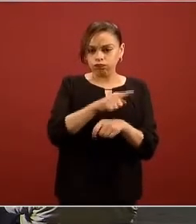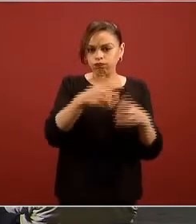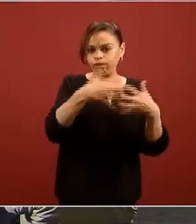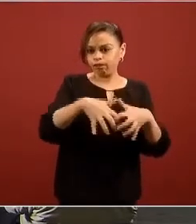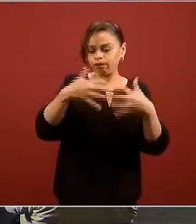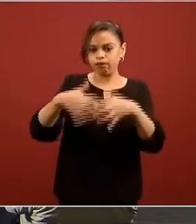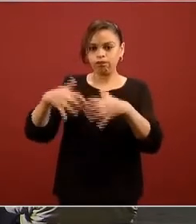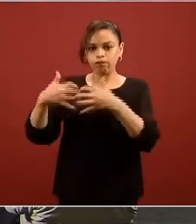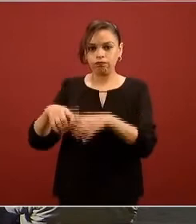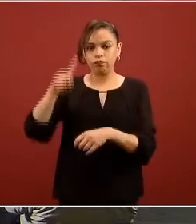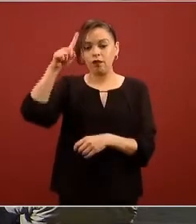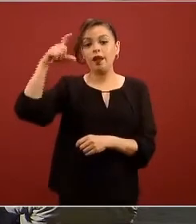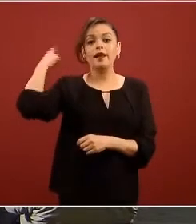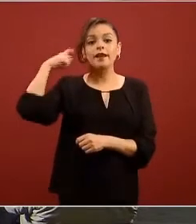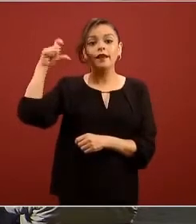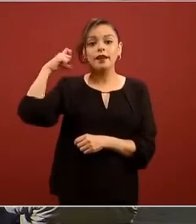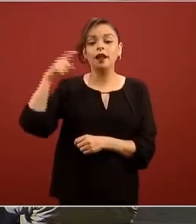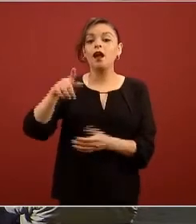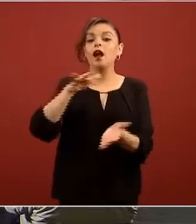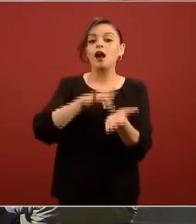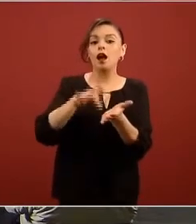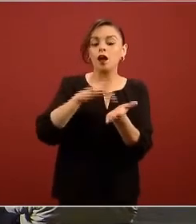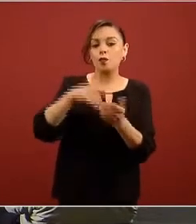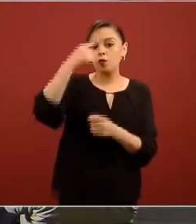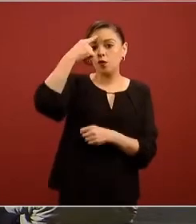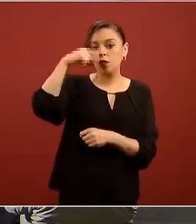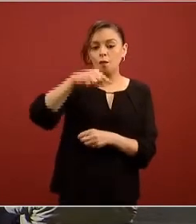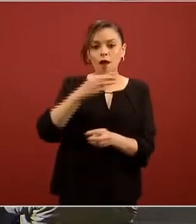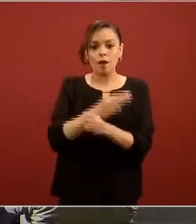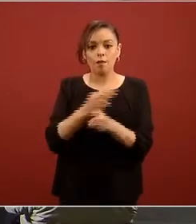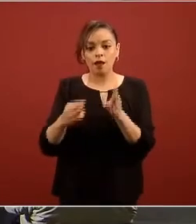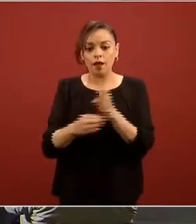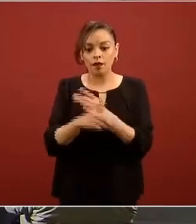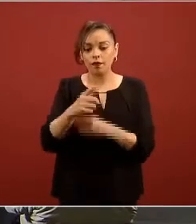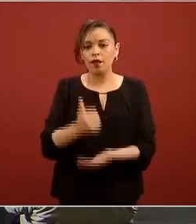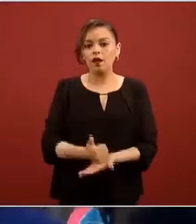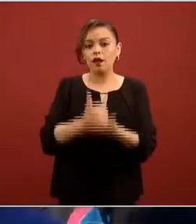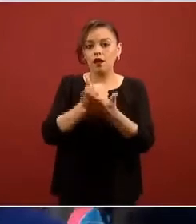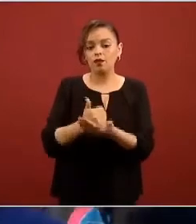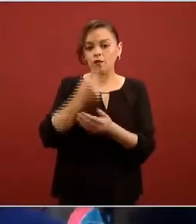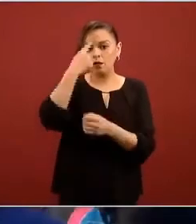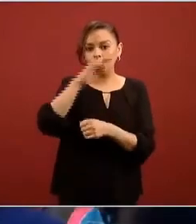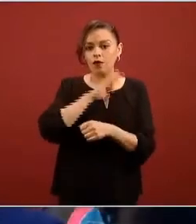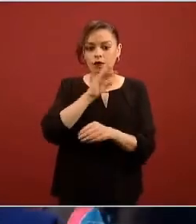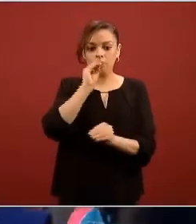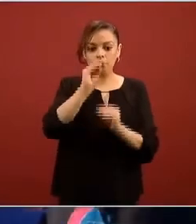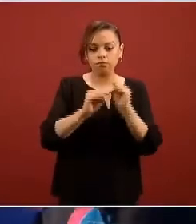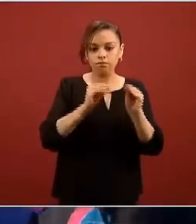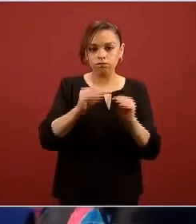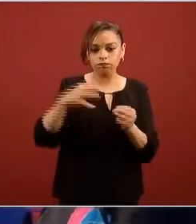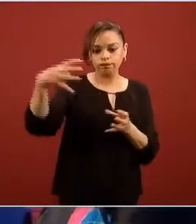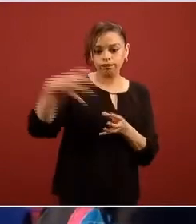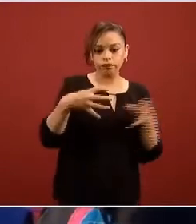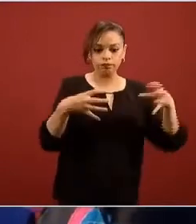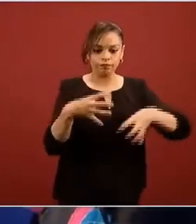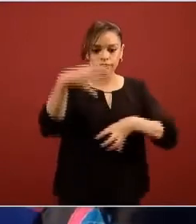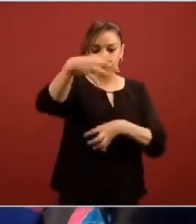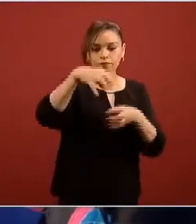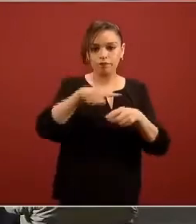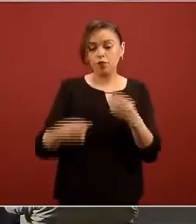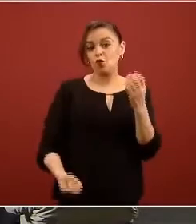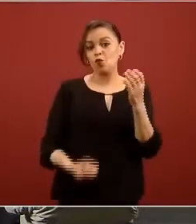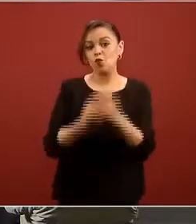de algunas de las partes para construir para ensamblar este diseño novedoso de ventilador